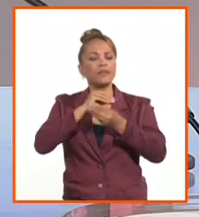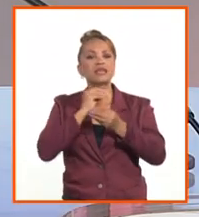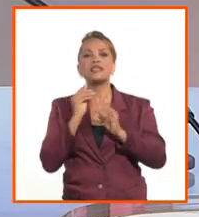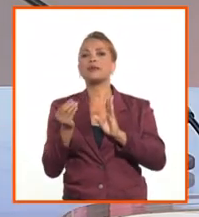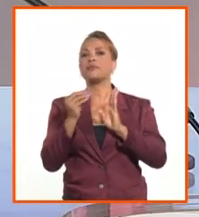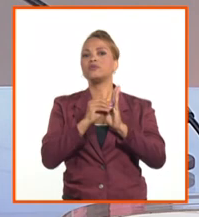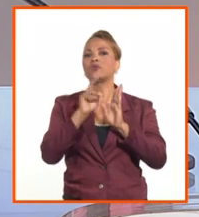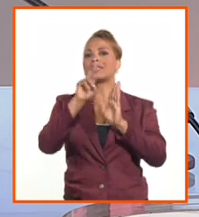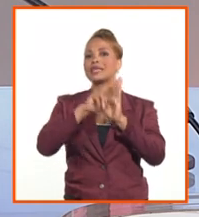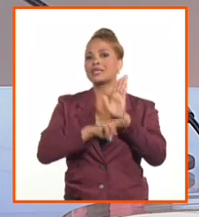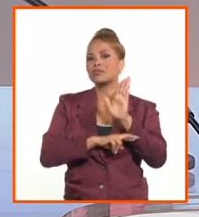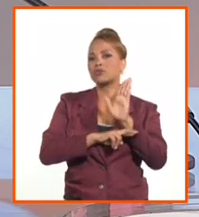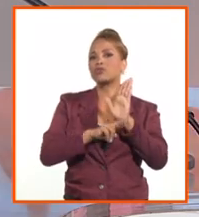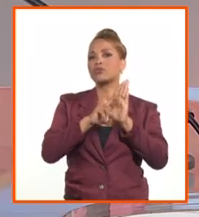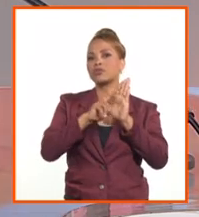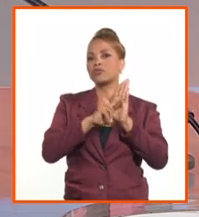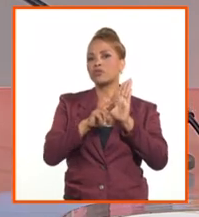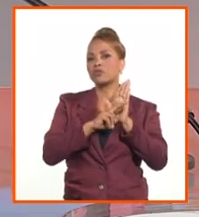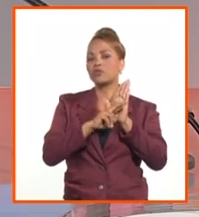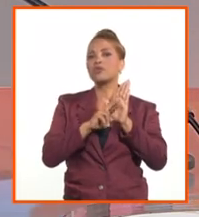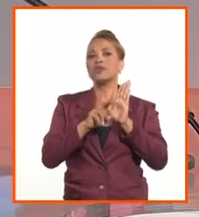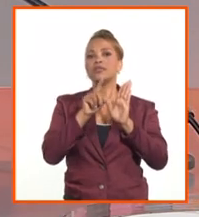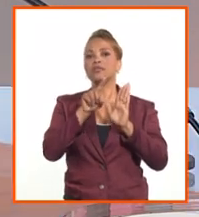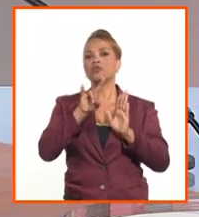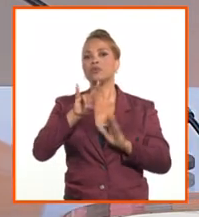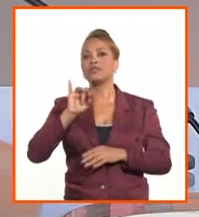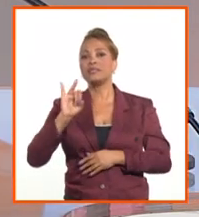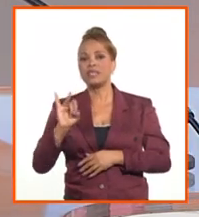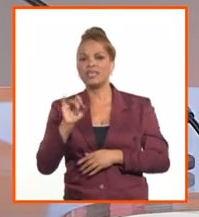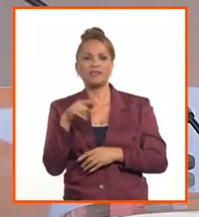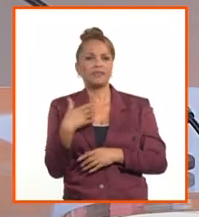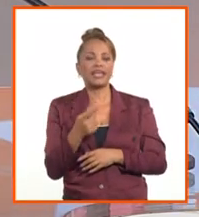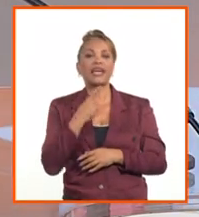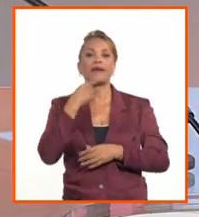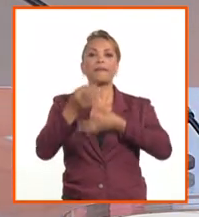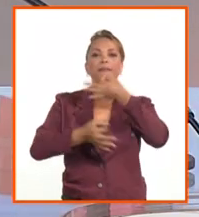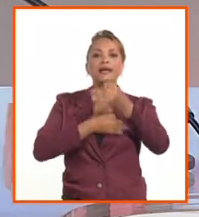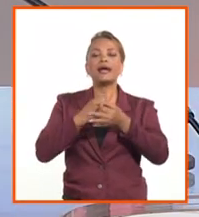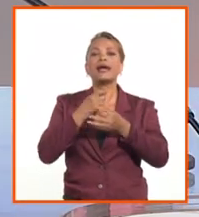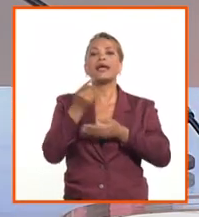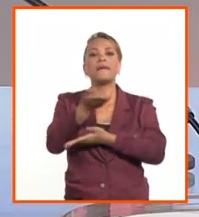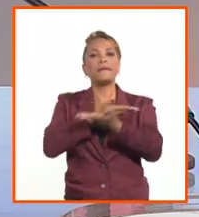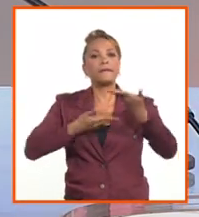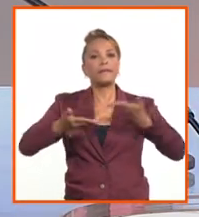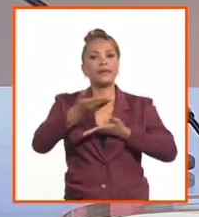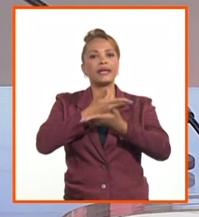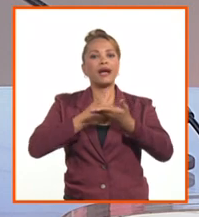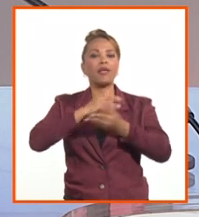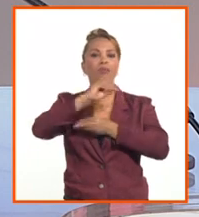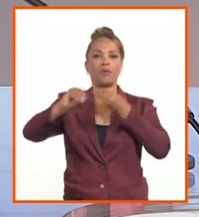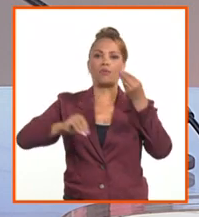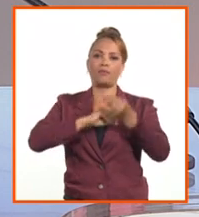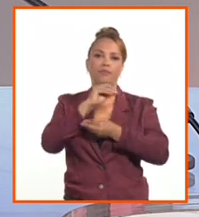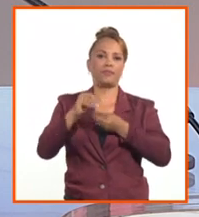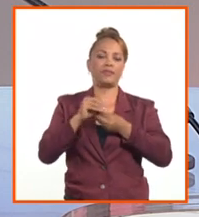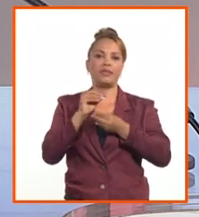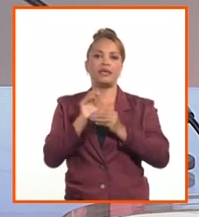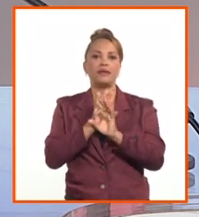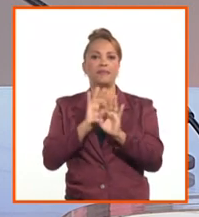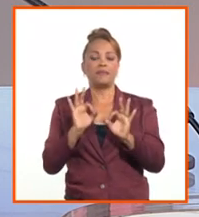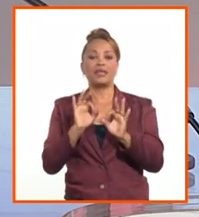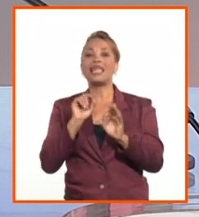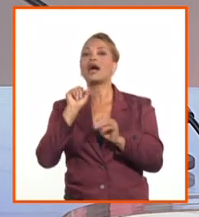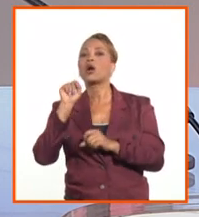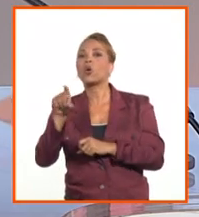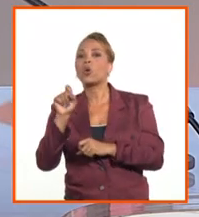resolución 127, que es la que ya establece el mercado cambiario, específicamente en este caso la compra